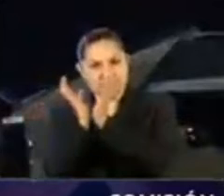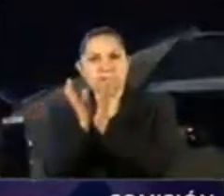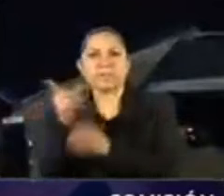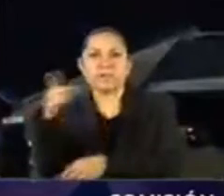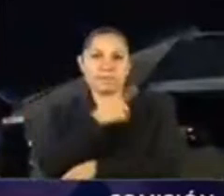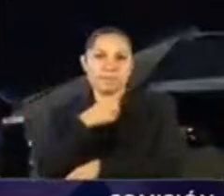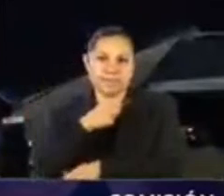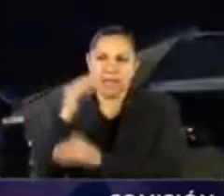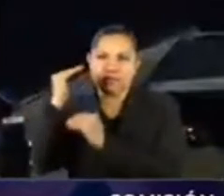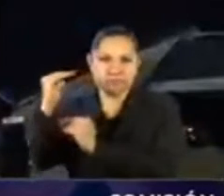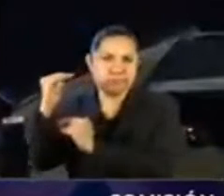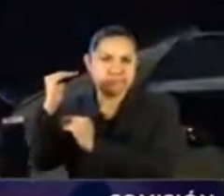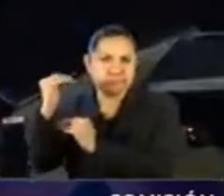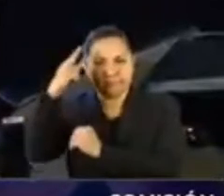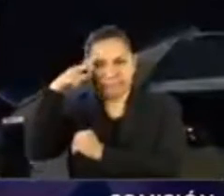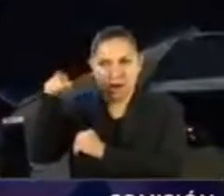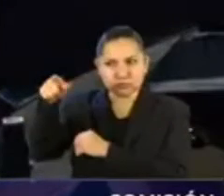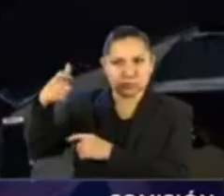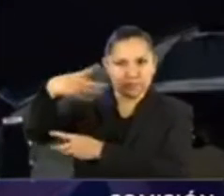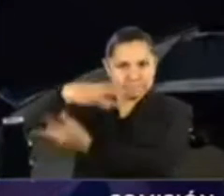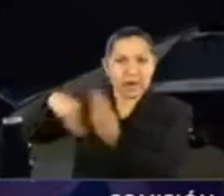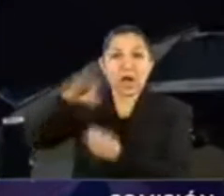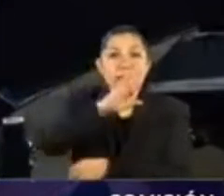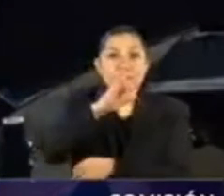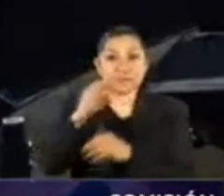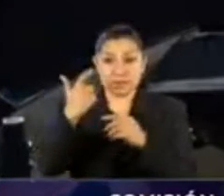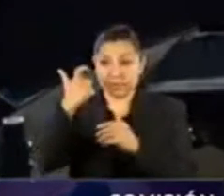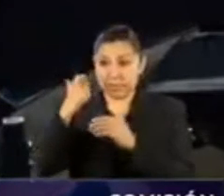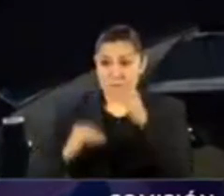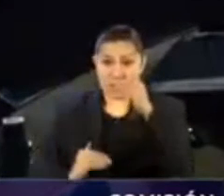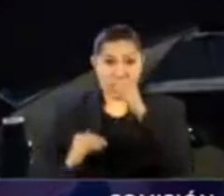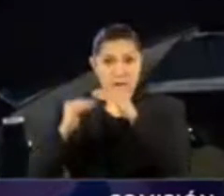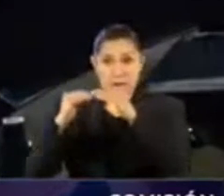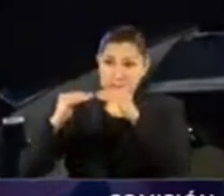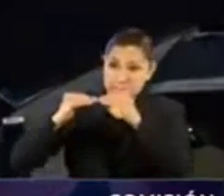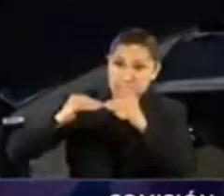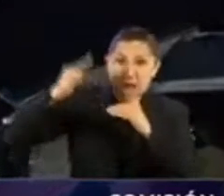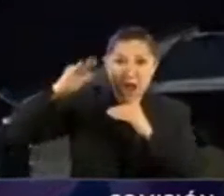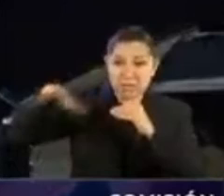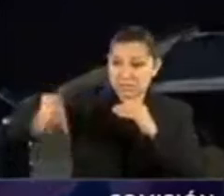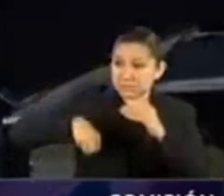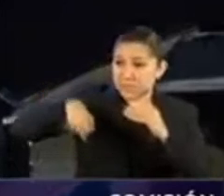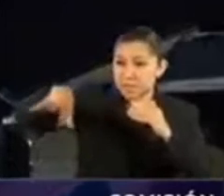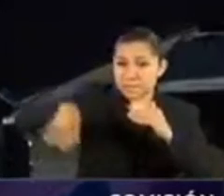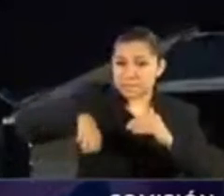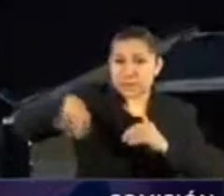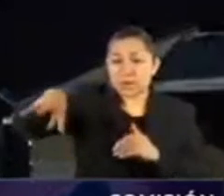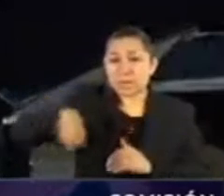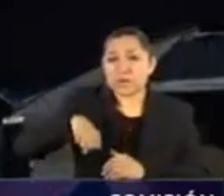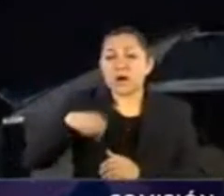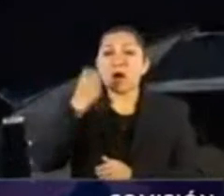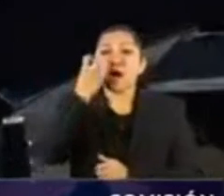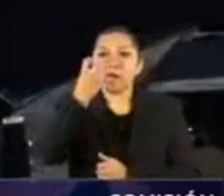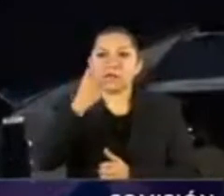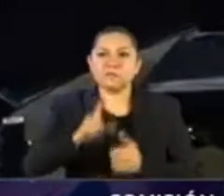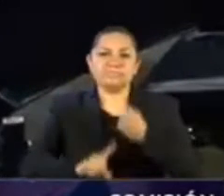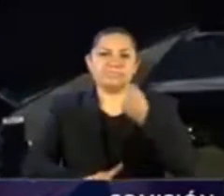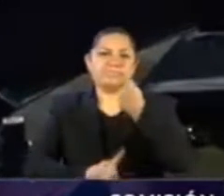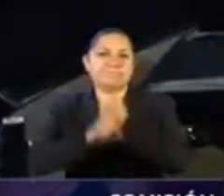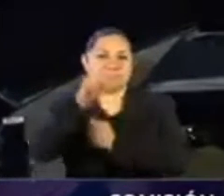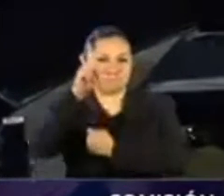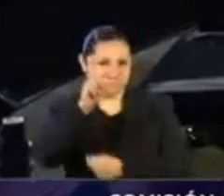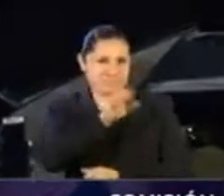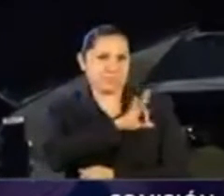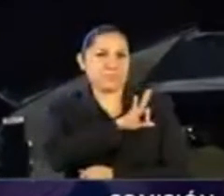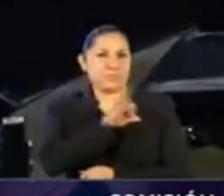mayores supondría, pues, una pérdida importante en la tasa de reemplazo que pudiera generar el sistema de pensiones